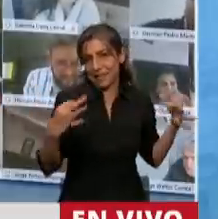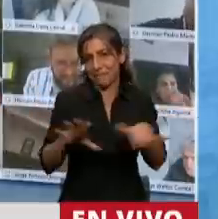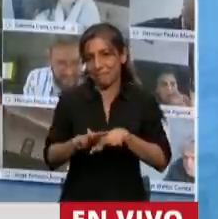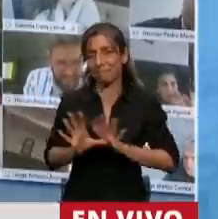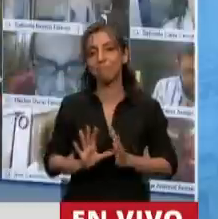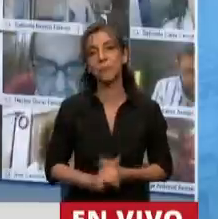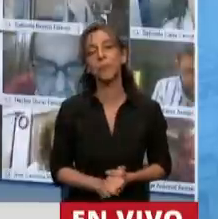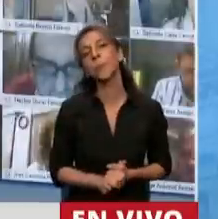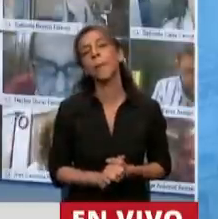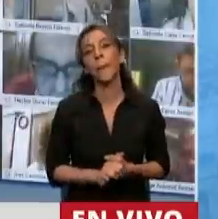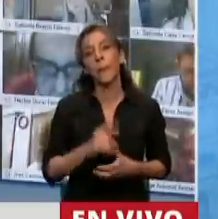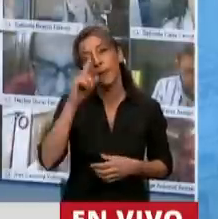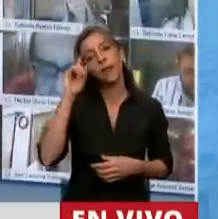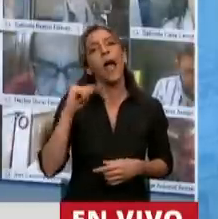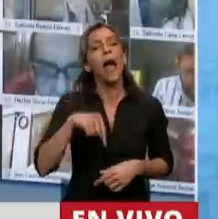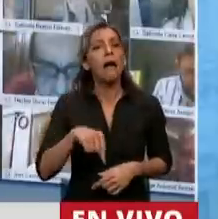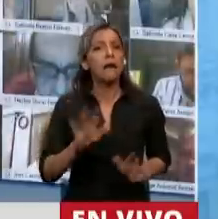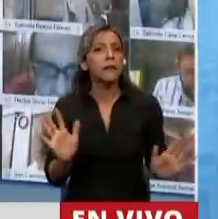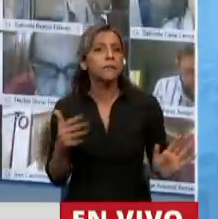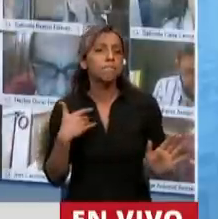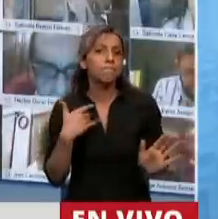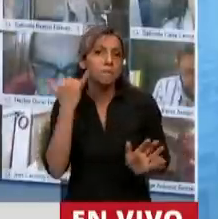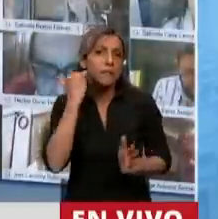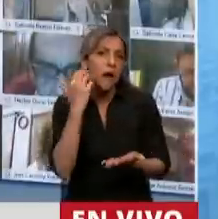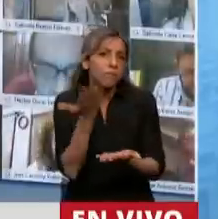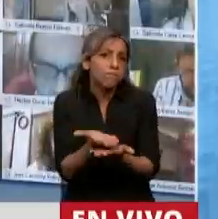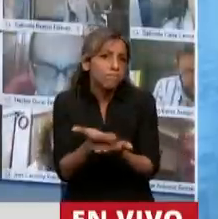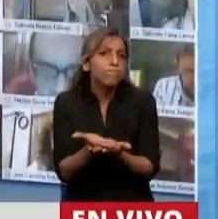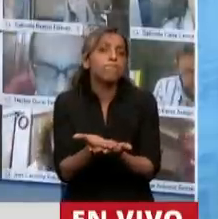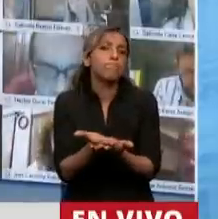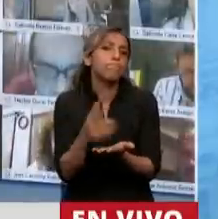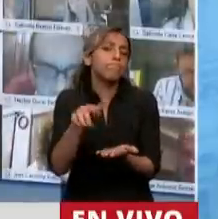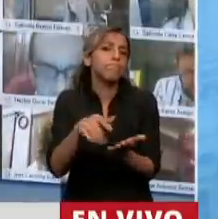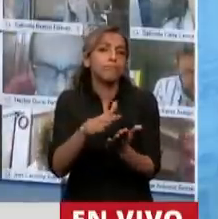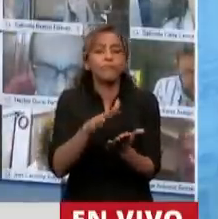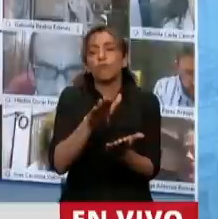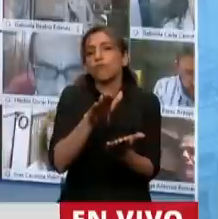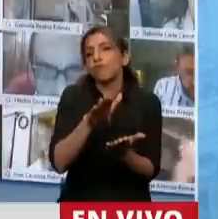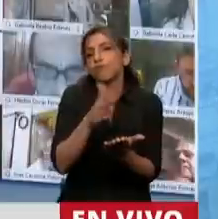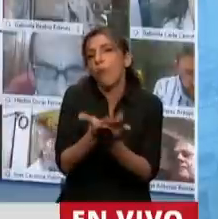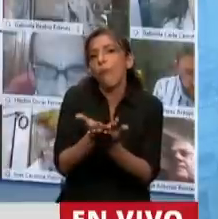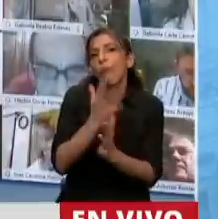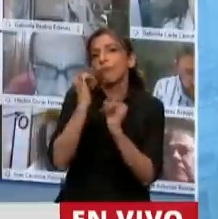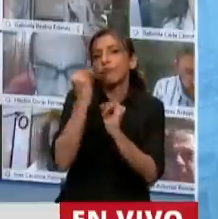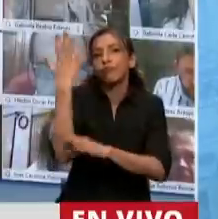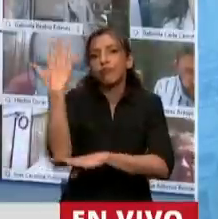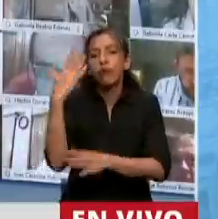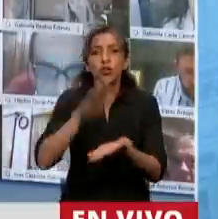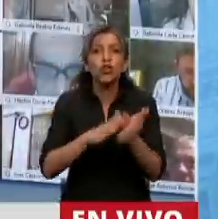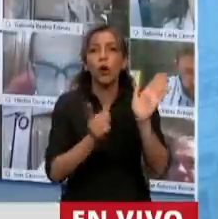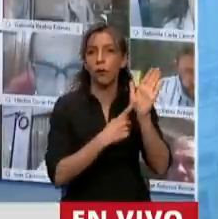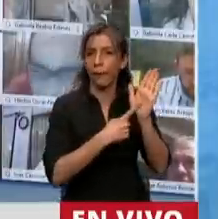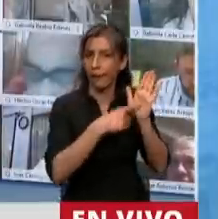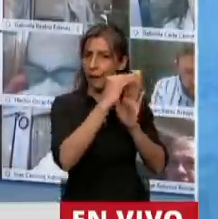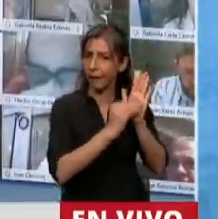aquí se ha hecho un planteo claro desde el punto de vista reglamentario y solamente quiero reforzarlo diciendo que todas las expresiones